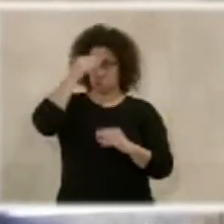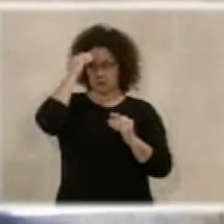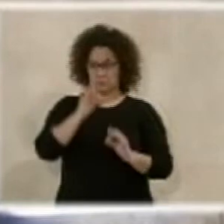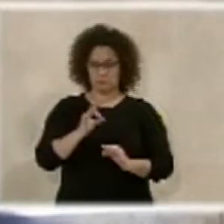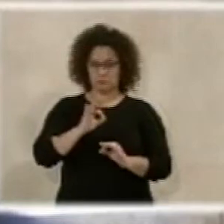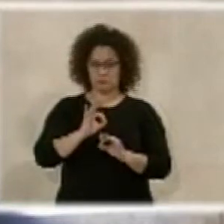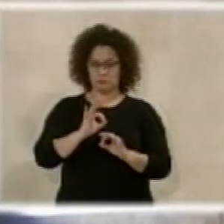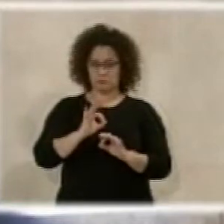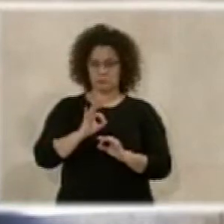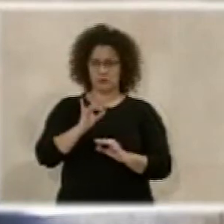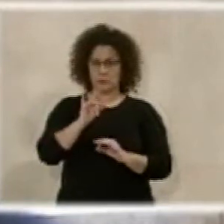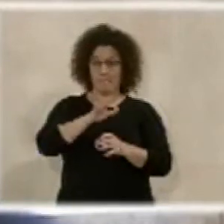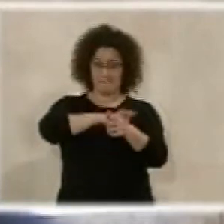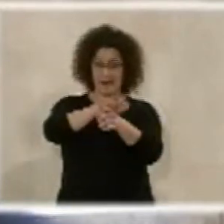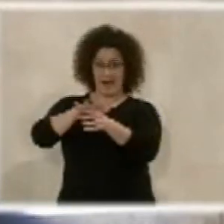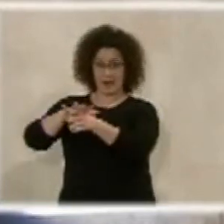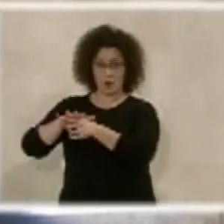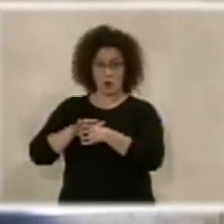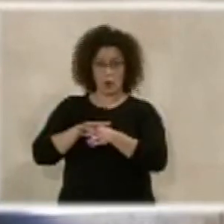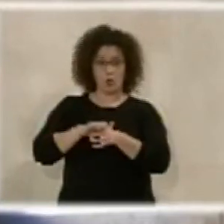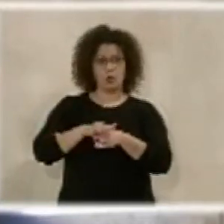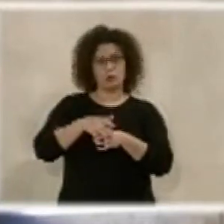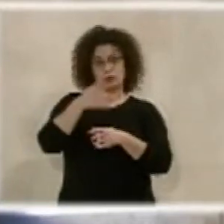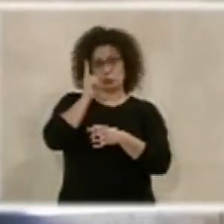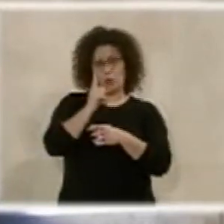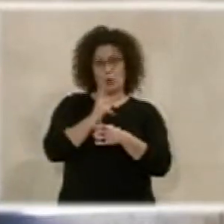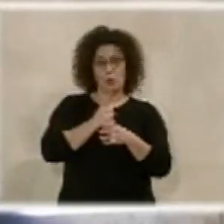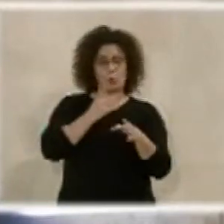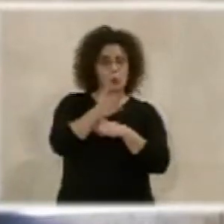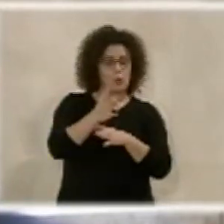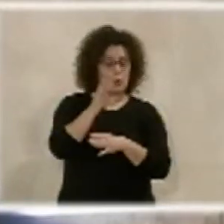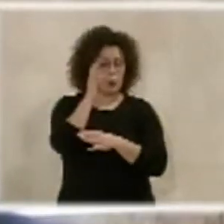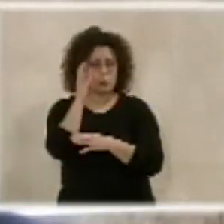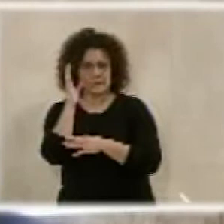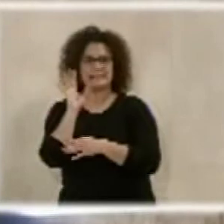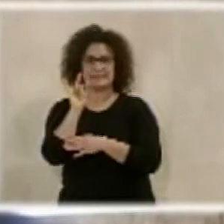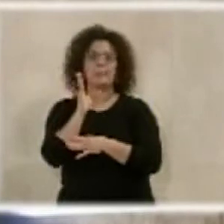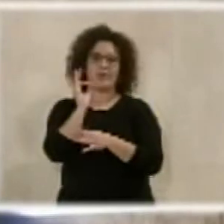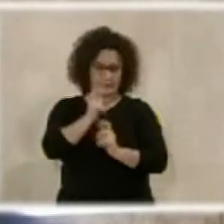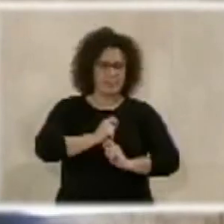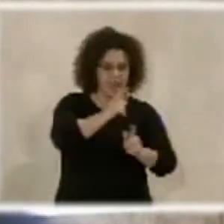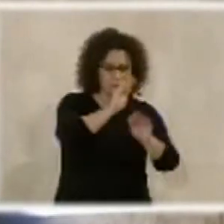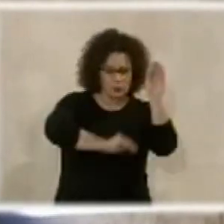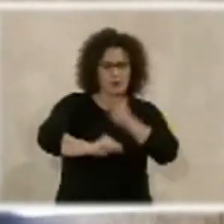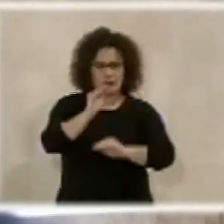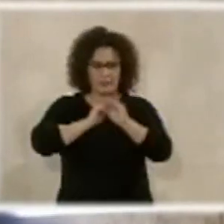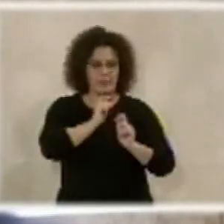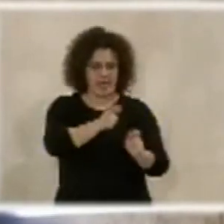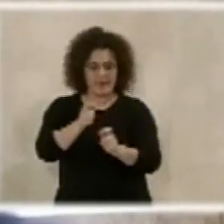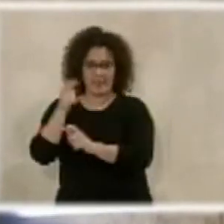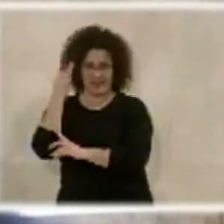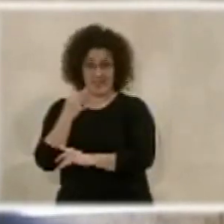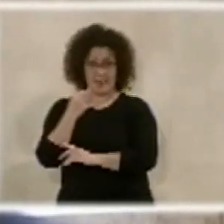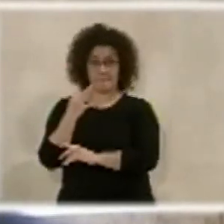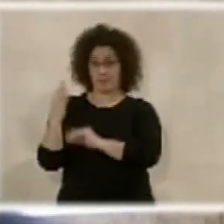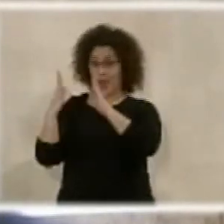totalmente de que los barrios no solo hay que ir a huir, sino también a solucionar. Del acuerdo presupuestario